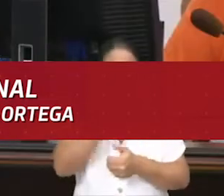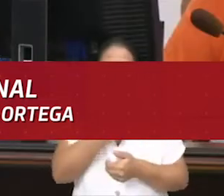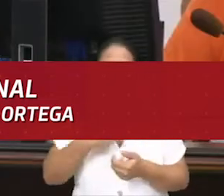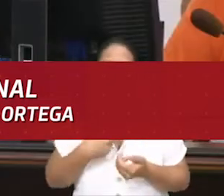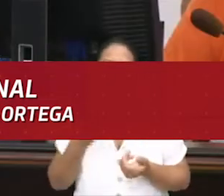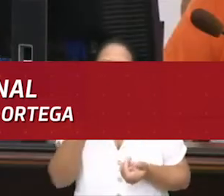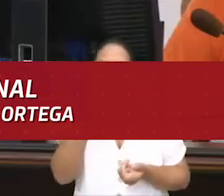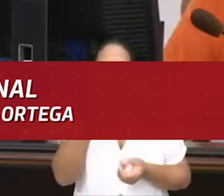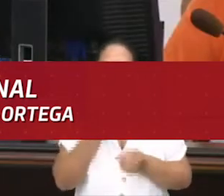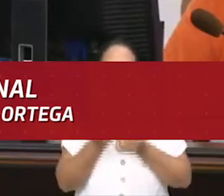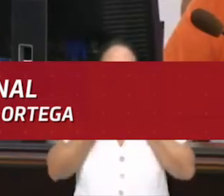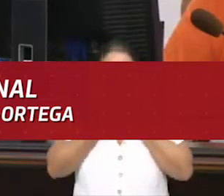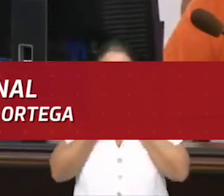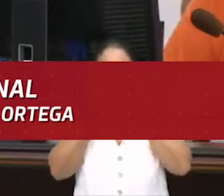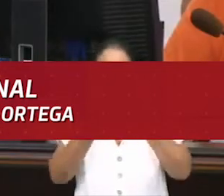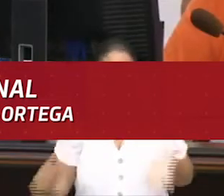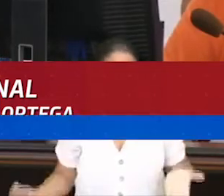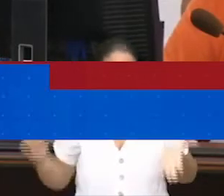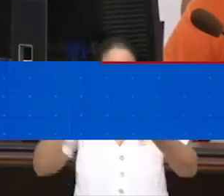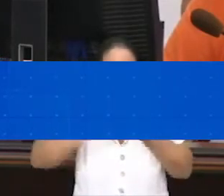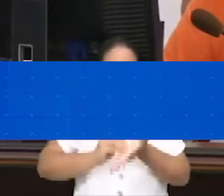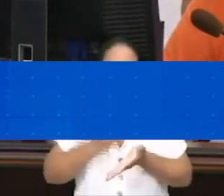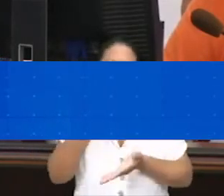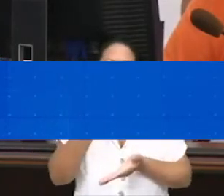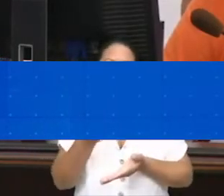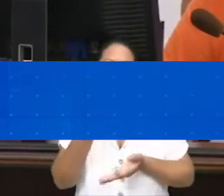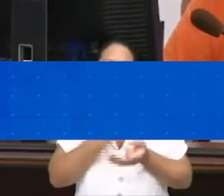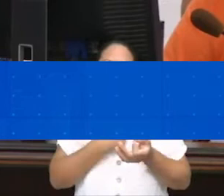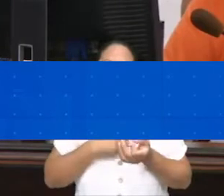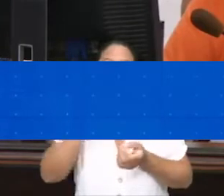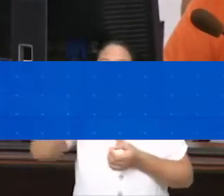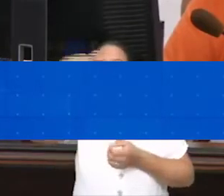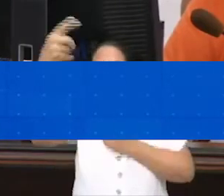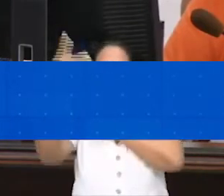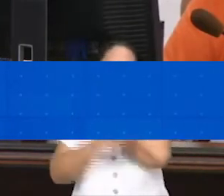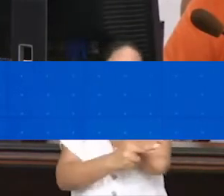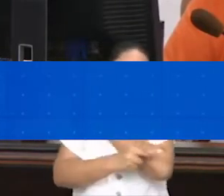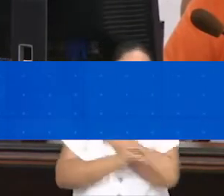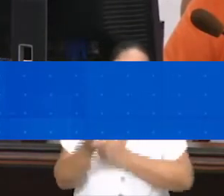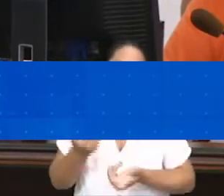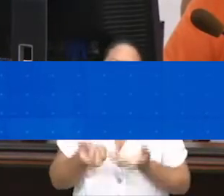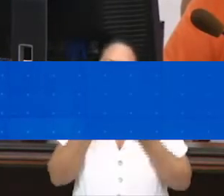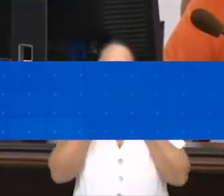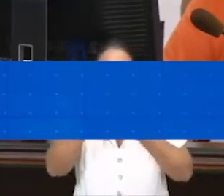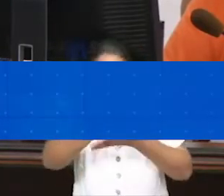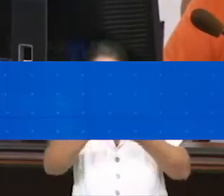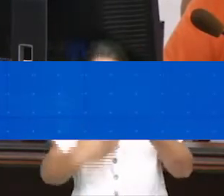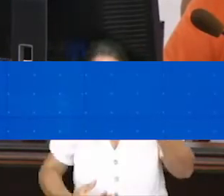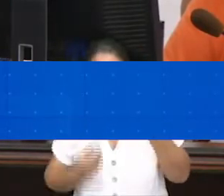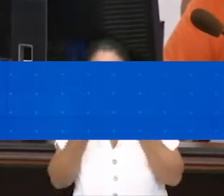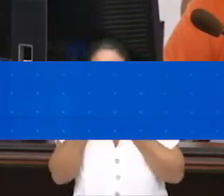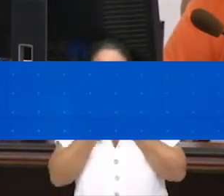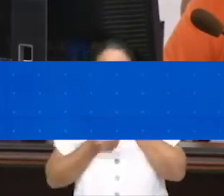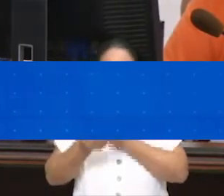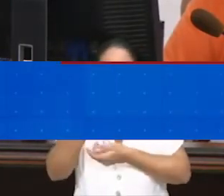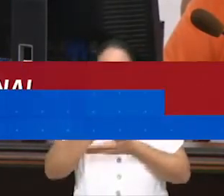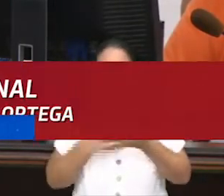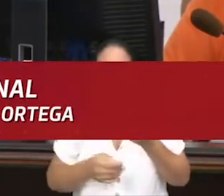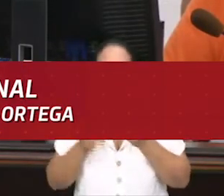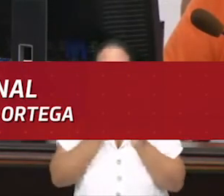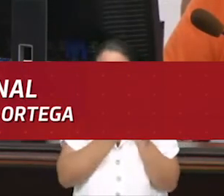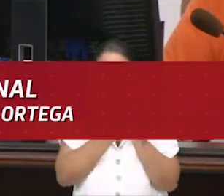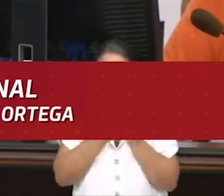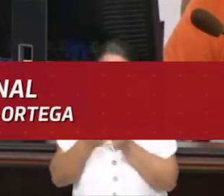Incumplimiento de la inscripción en el registro como agentes extranjeros. Segundo, estados financieros, conforme a periodos fiscales con desgloses